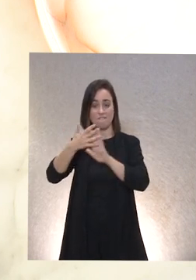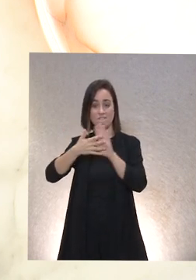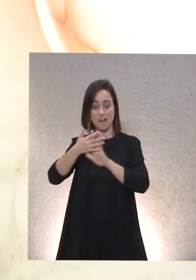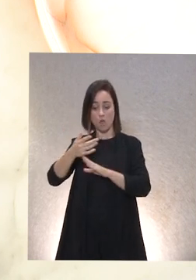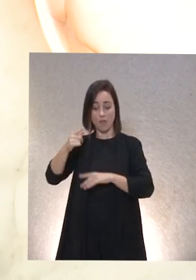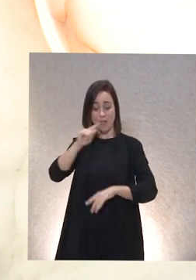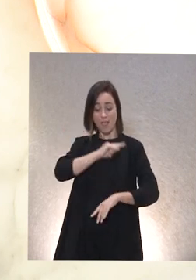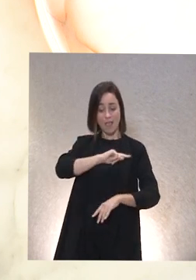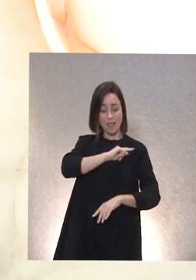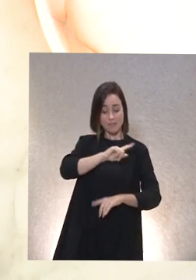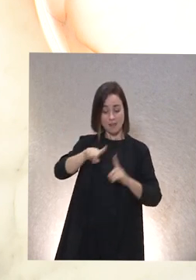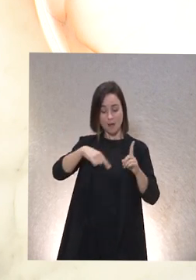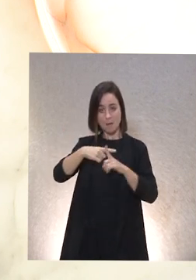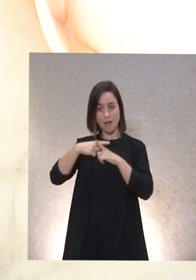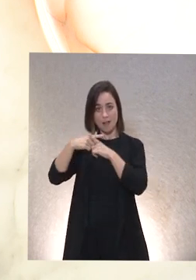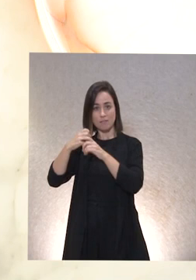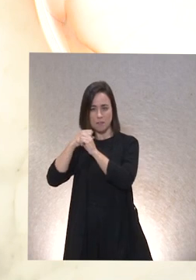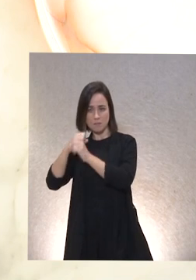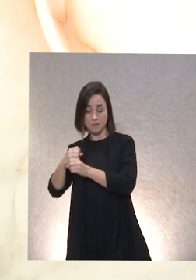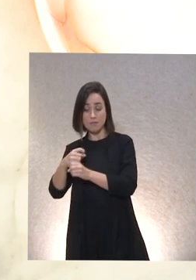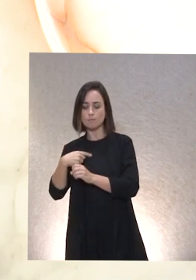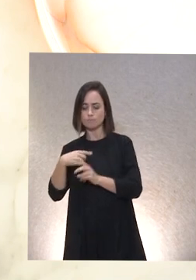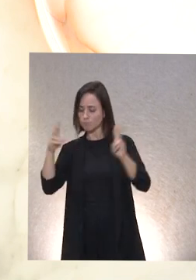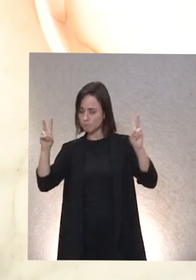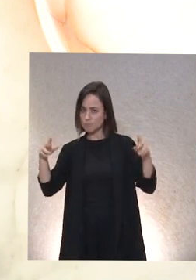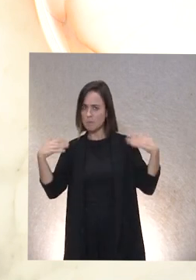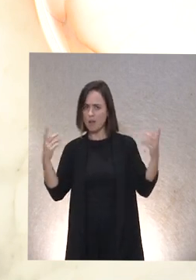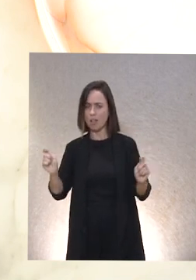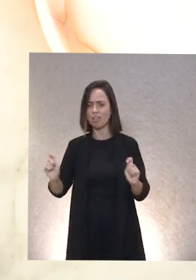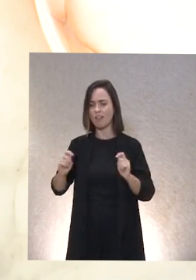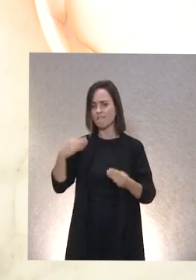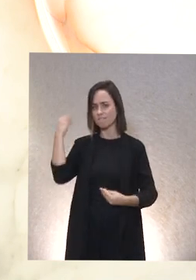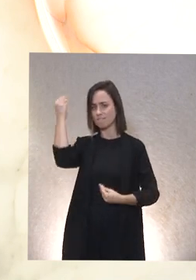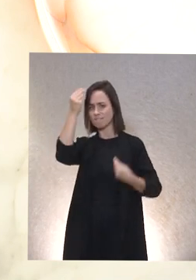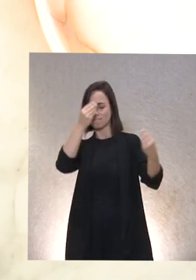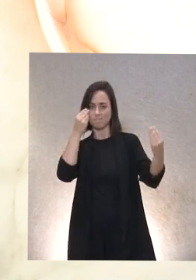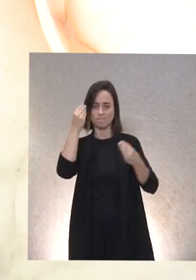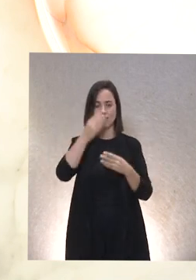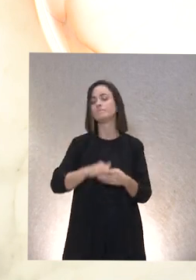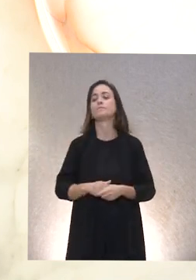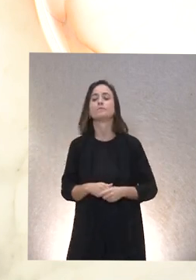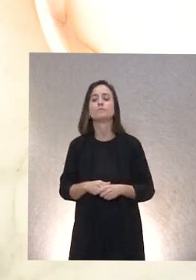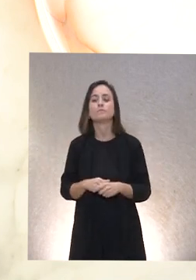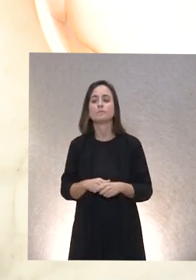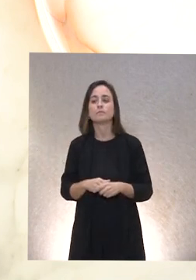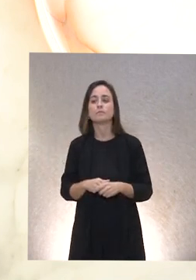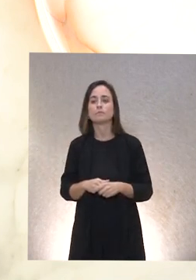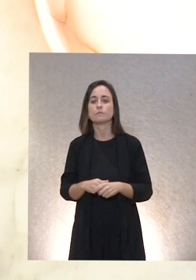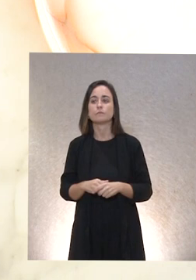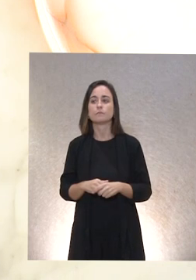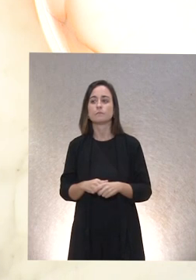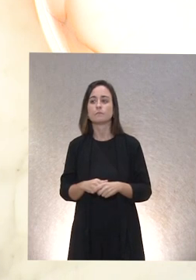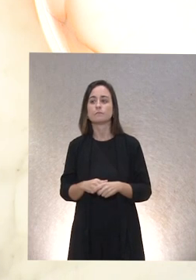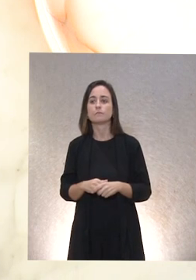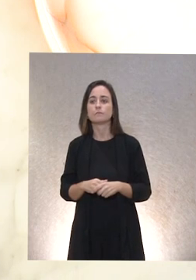que es algo que yo creo que merece la pena pararse a reflexionar sobre ello ¿no? como decía desde